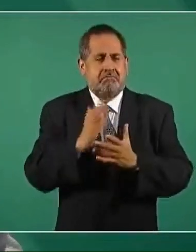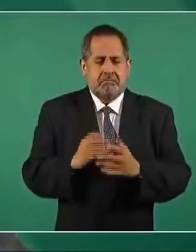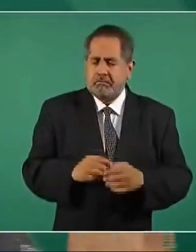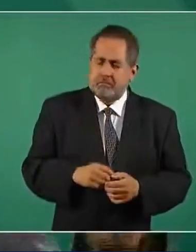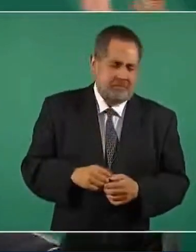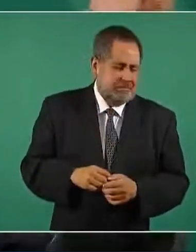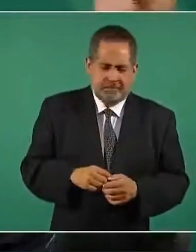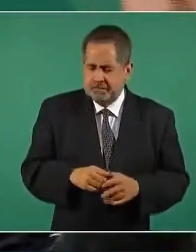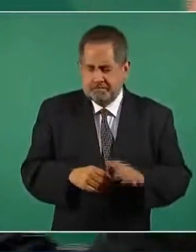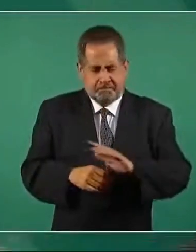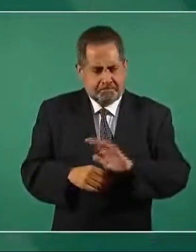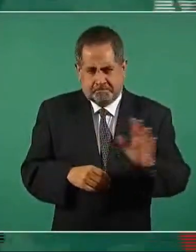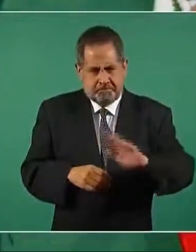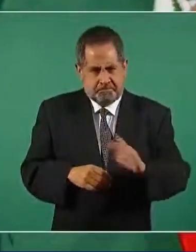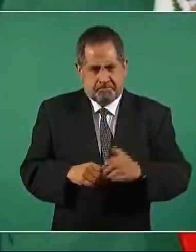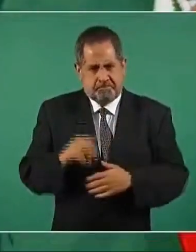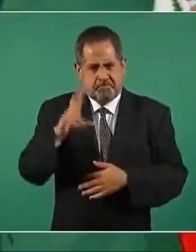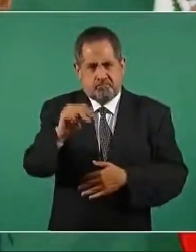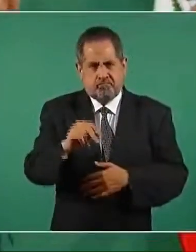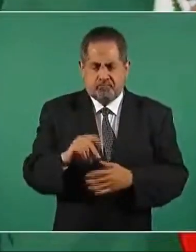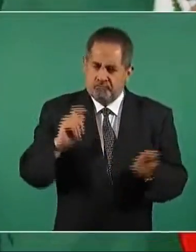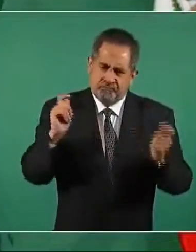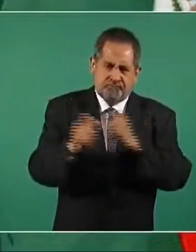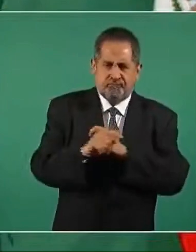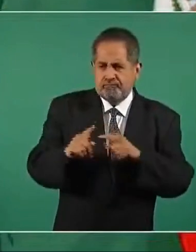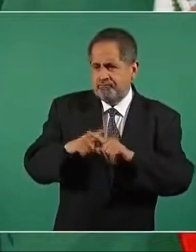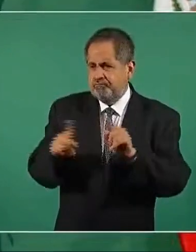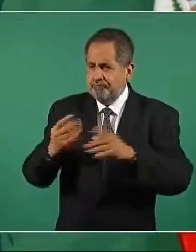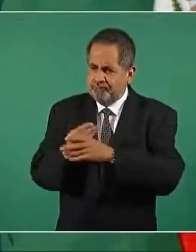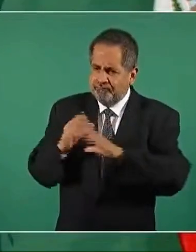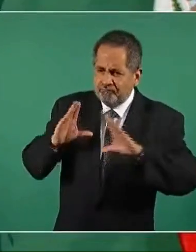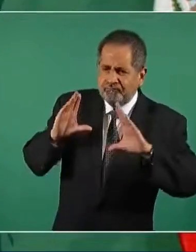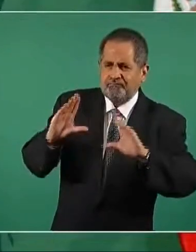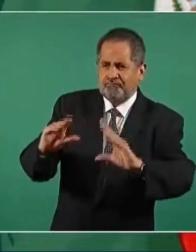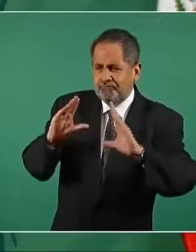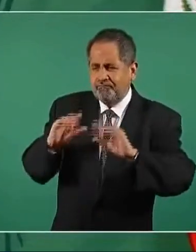vamos pensando en formar una clase media